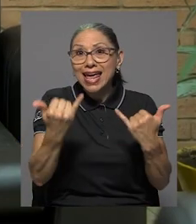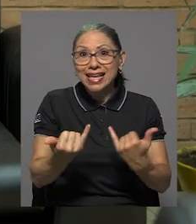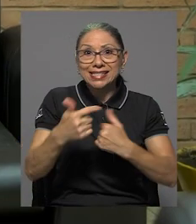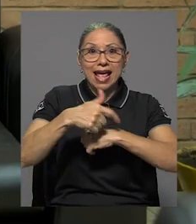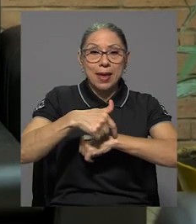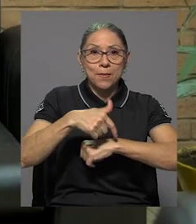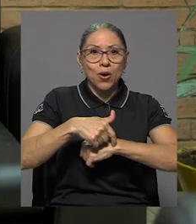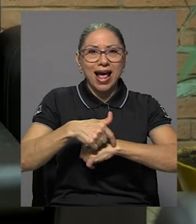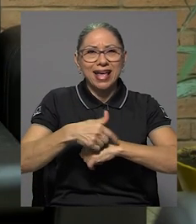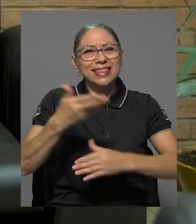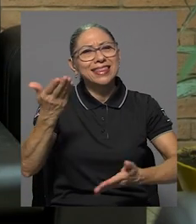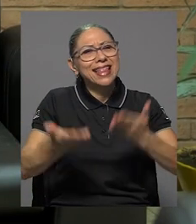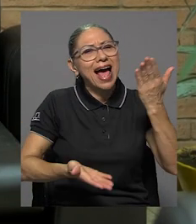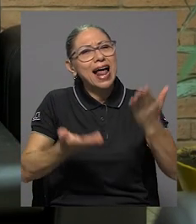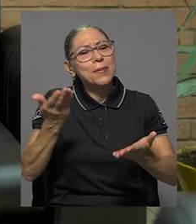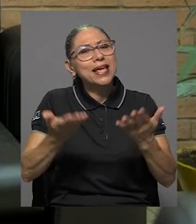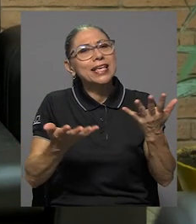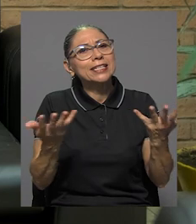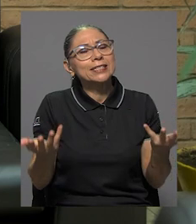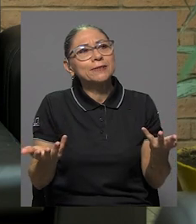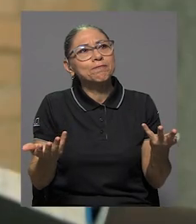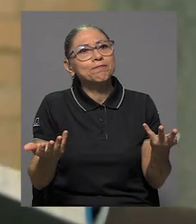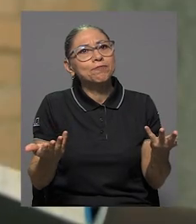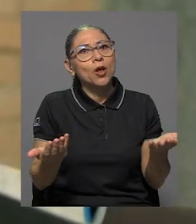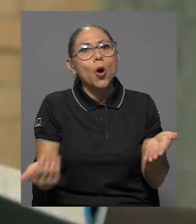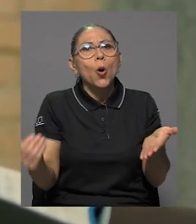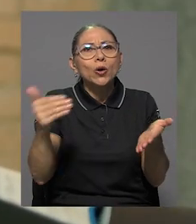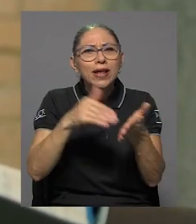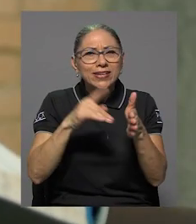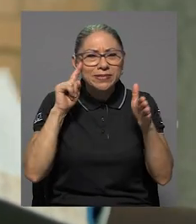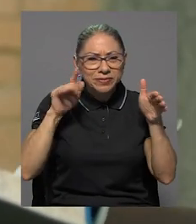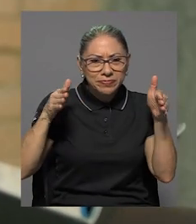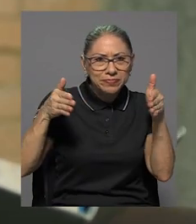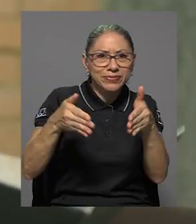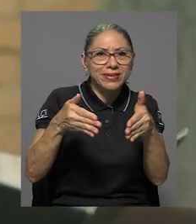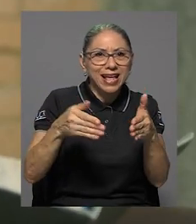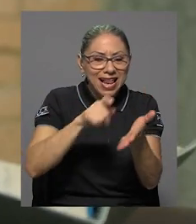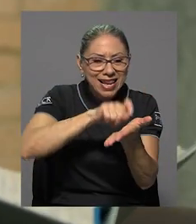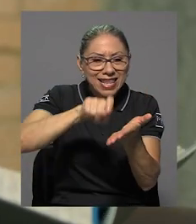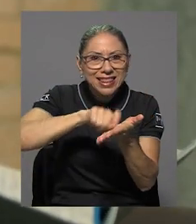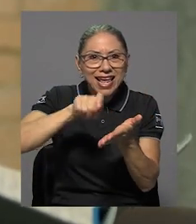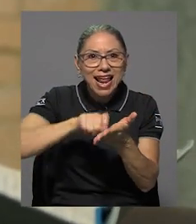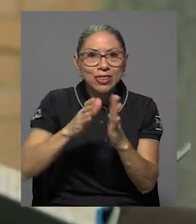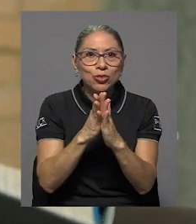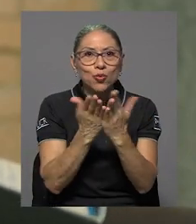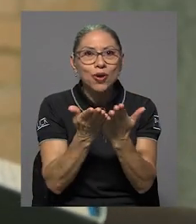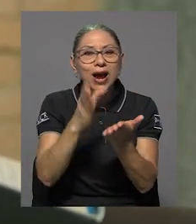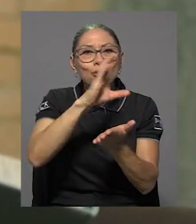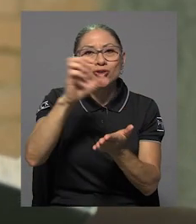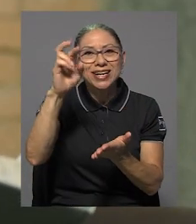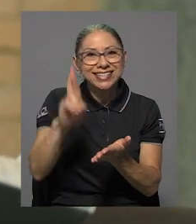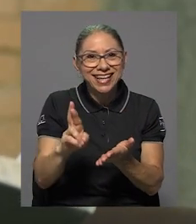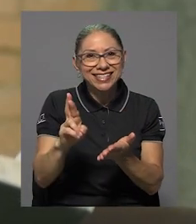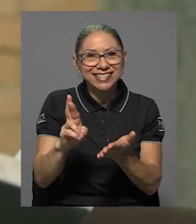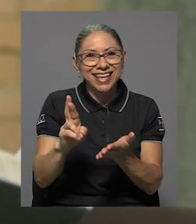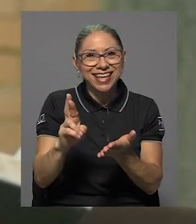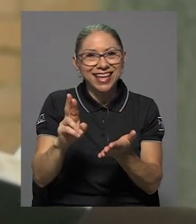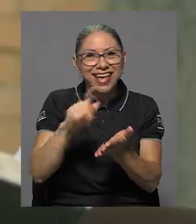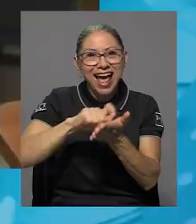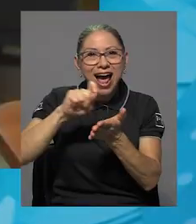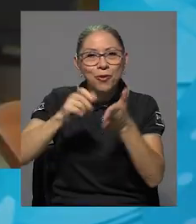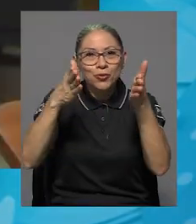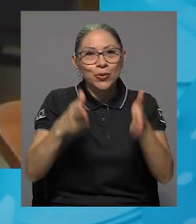esta época tal vez retomar algún poco la literatura costarricense, ¿verdad? La literatura de autores costarricenses,